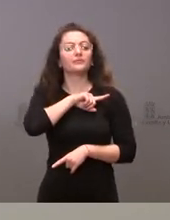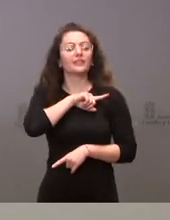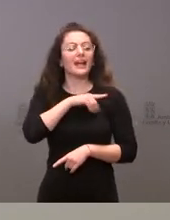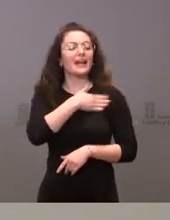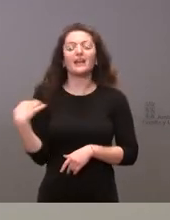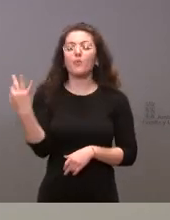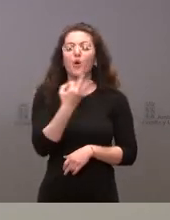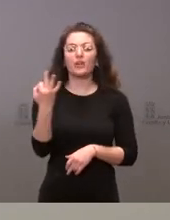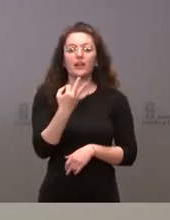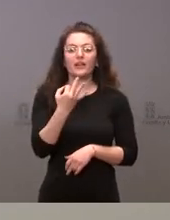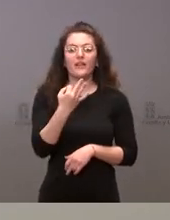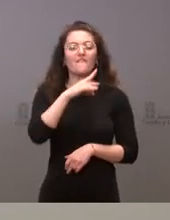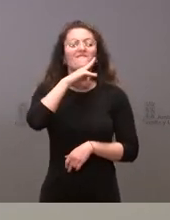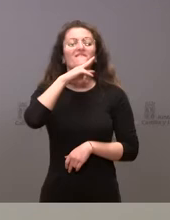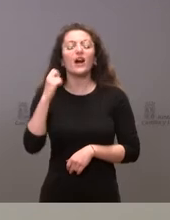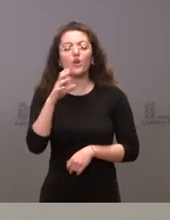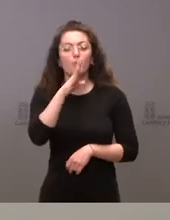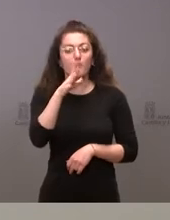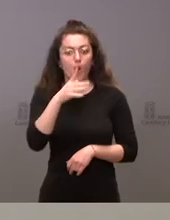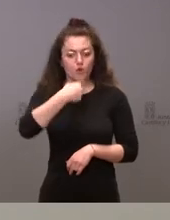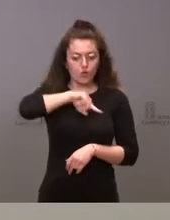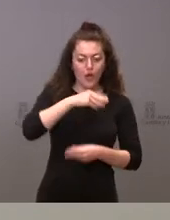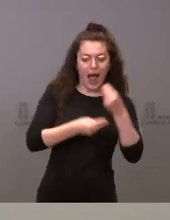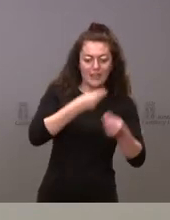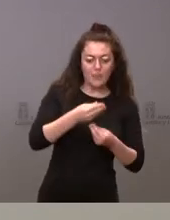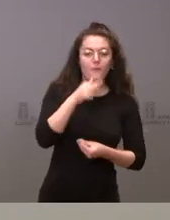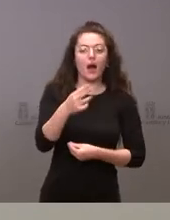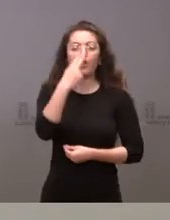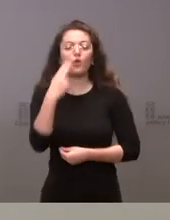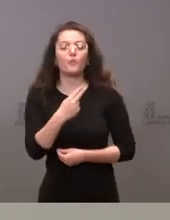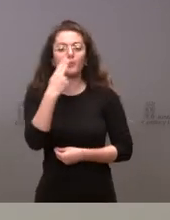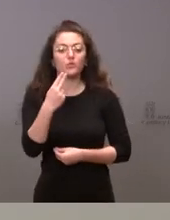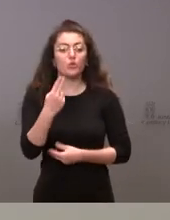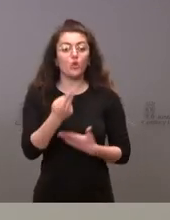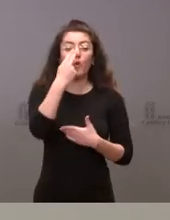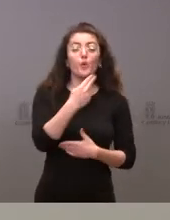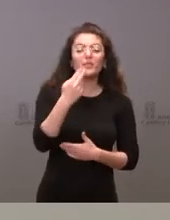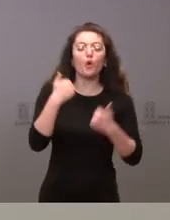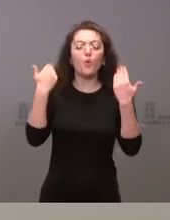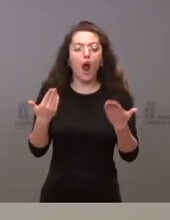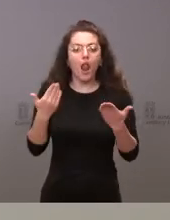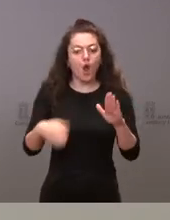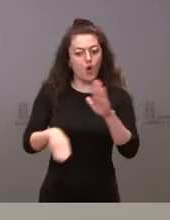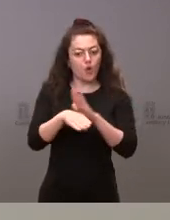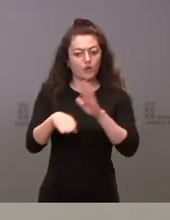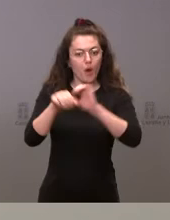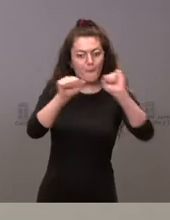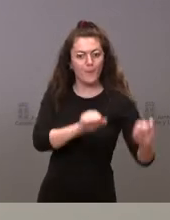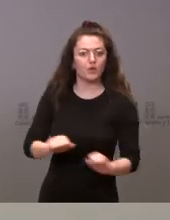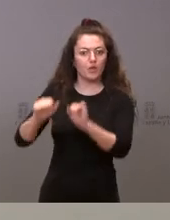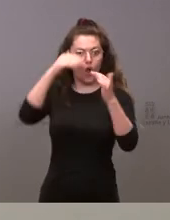hagamos y aquello a lo que nos hemos comprometido que es seguir mejorando la atención y la protección de las mujeres